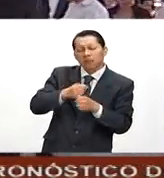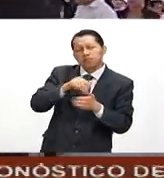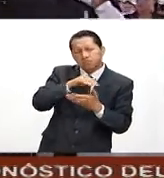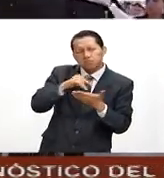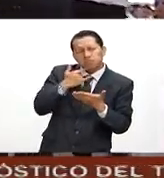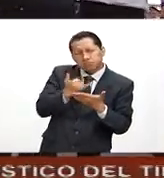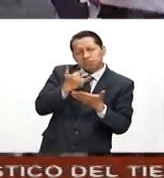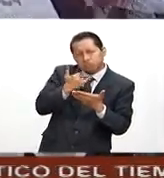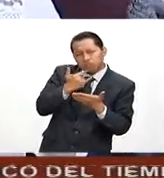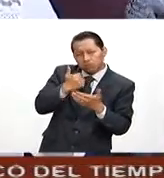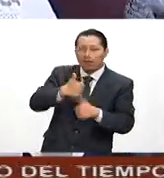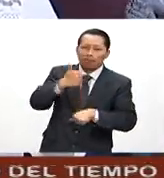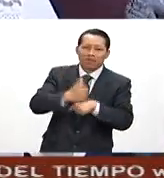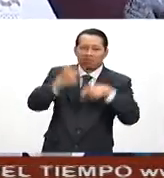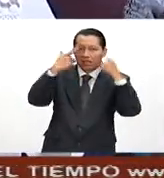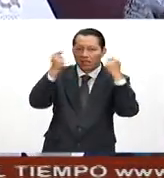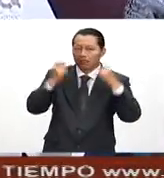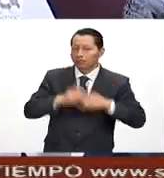concluyó la primaria.